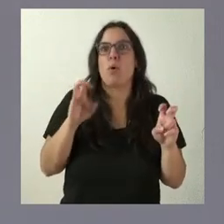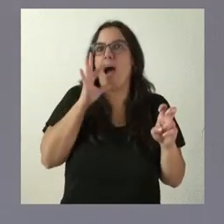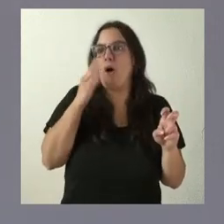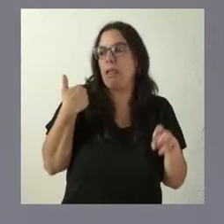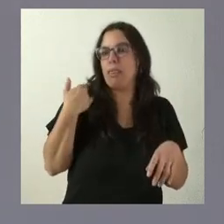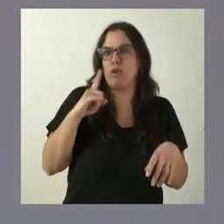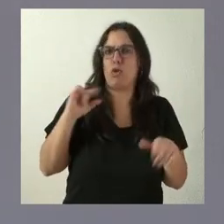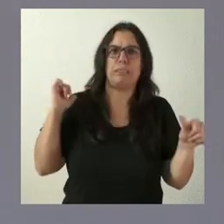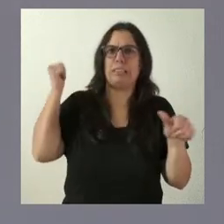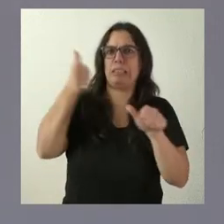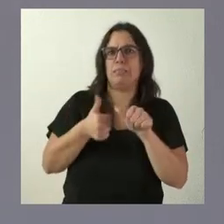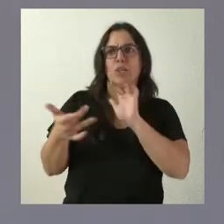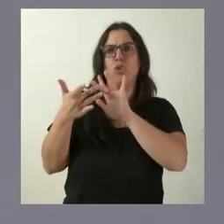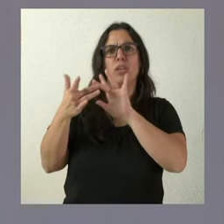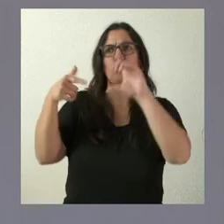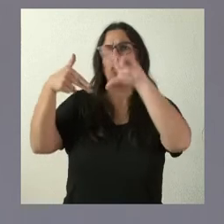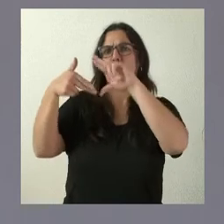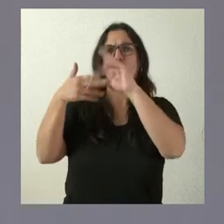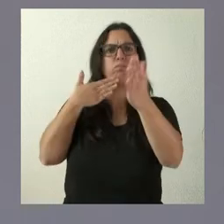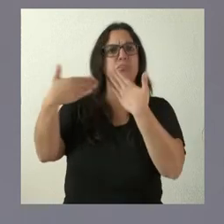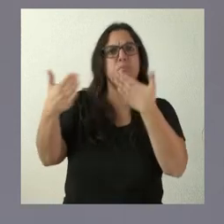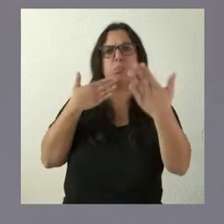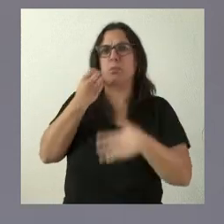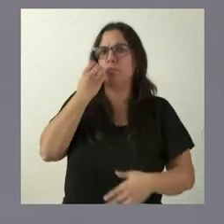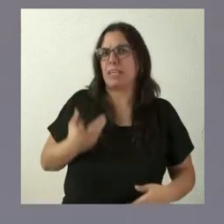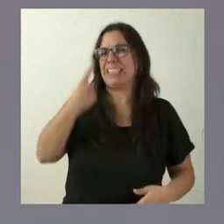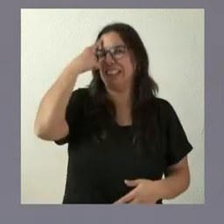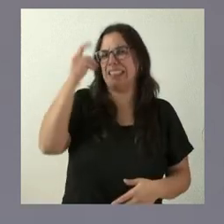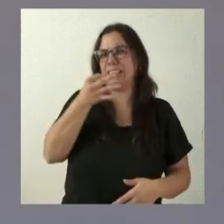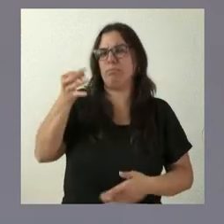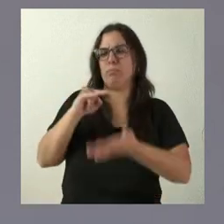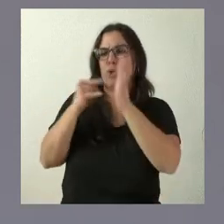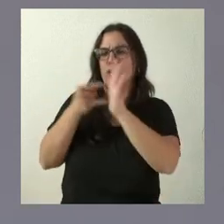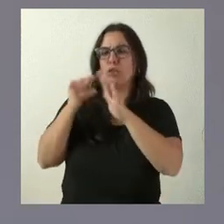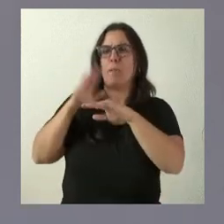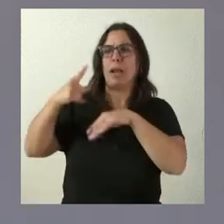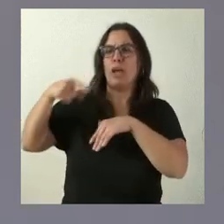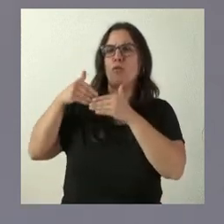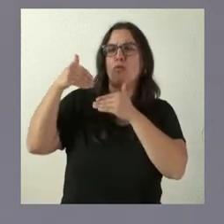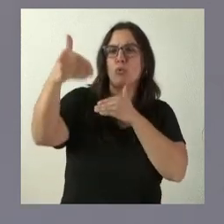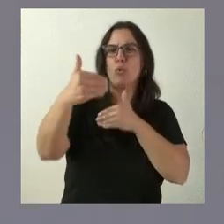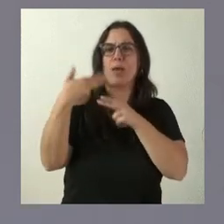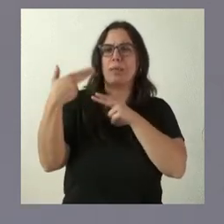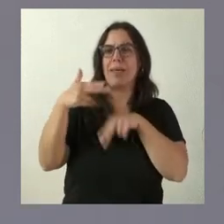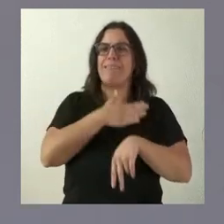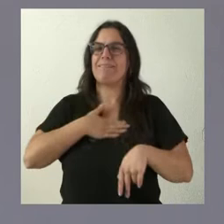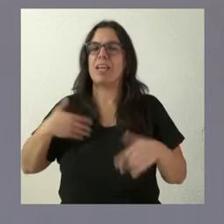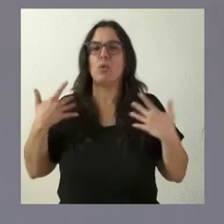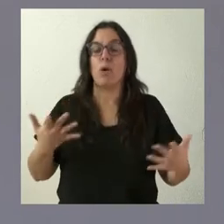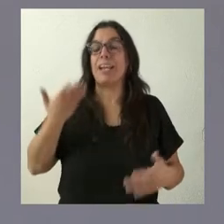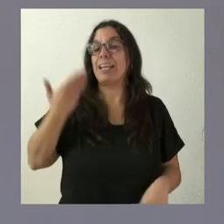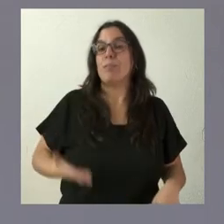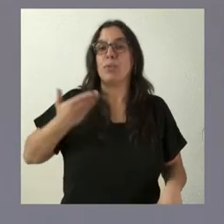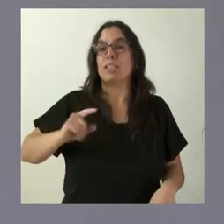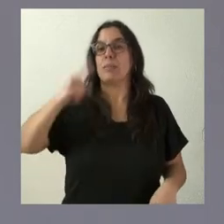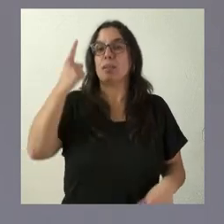Nuestra relación con Renault es muy fluida. Estamos muy al tanto de sus proyectos de futuro, de sus actividades. Lo más importante de todo esto